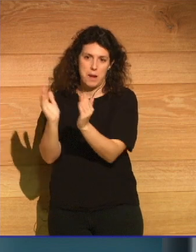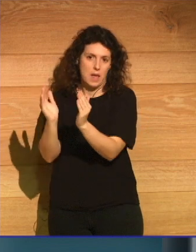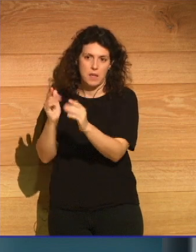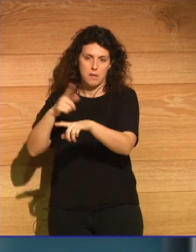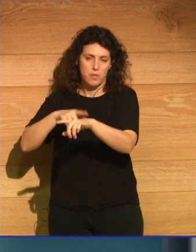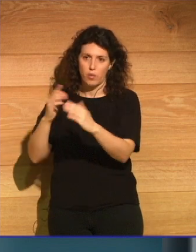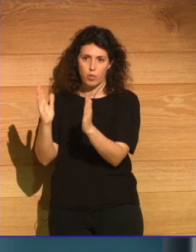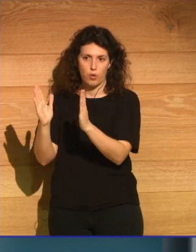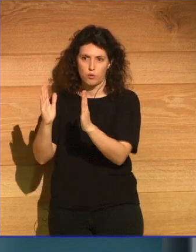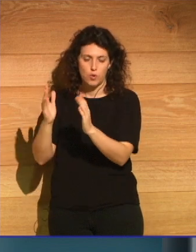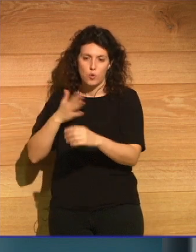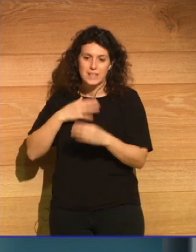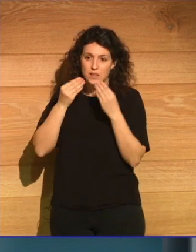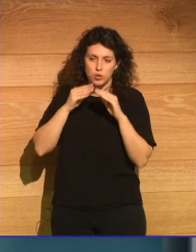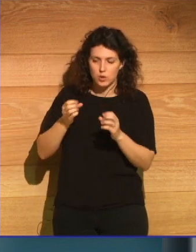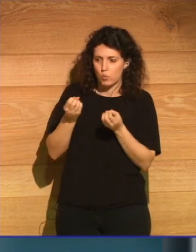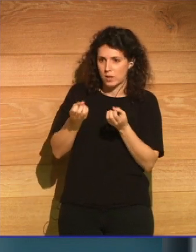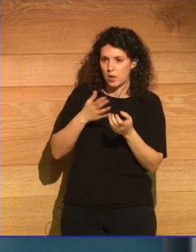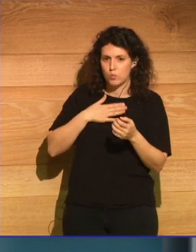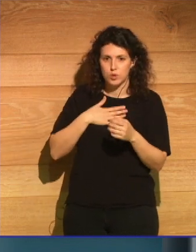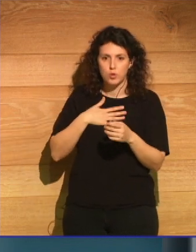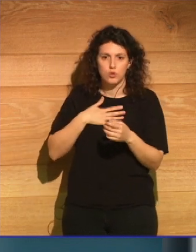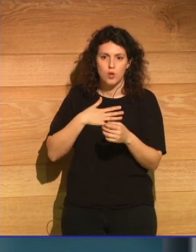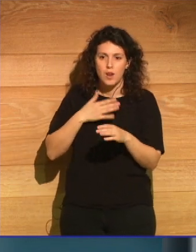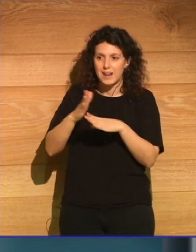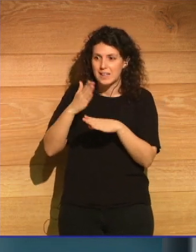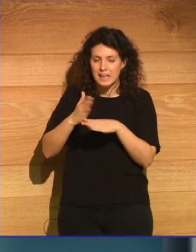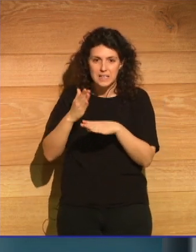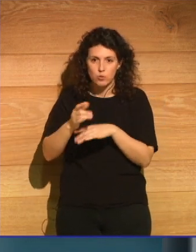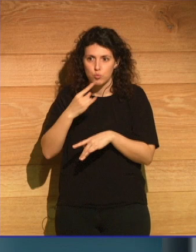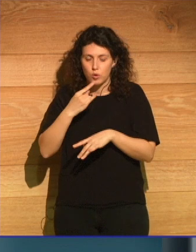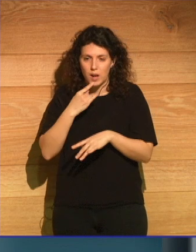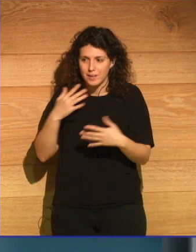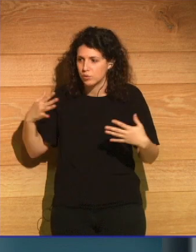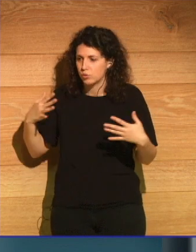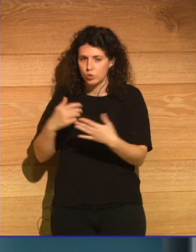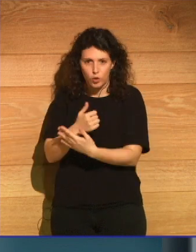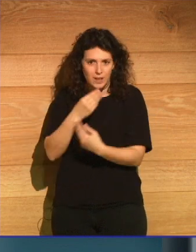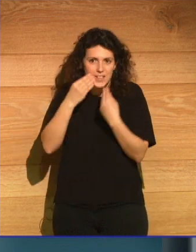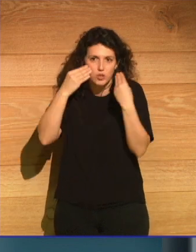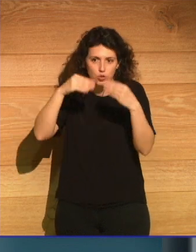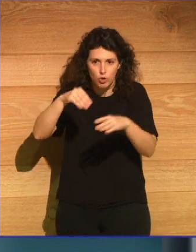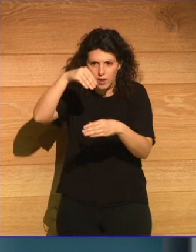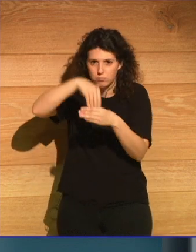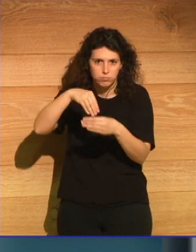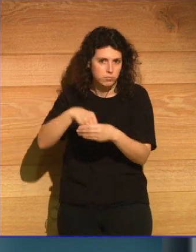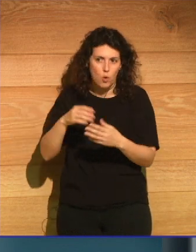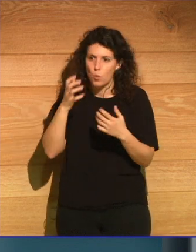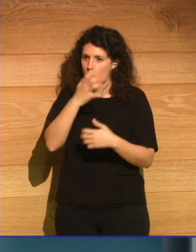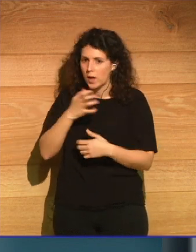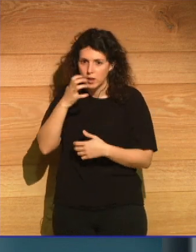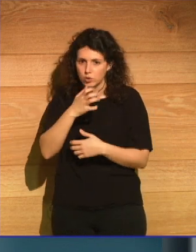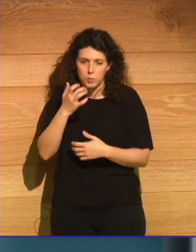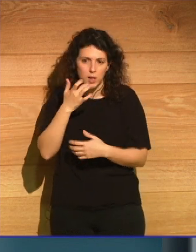contar nuestras historias? Nuestros residuos nucleares son todo historias y cuentos que le